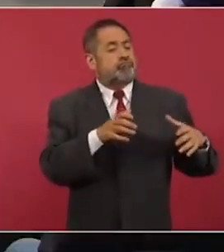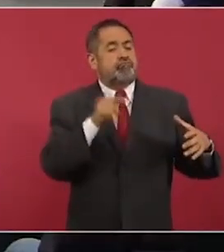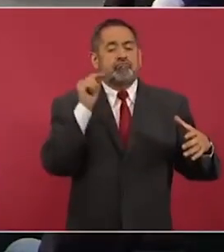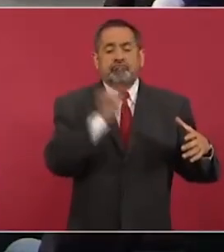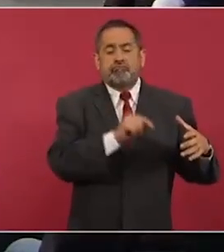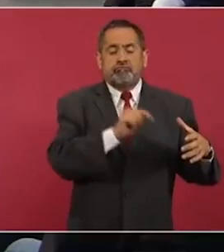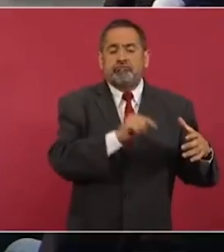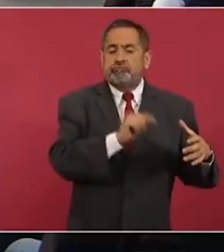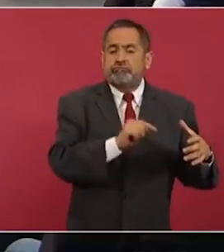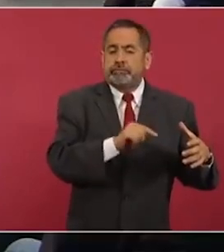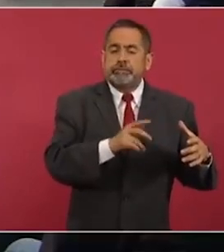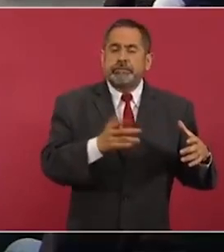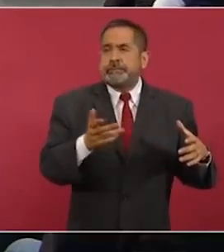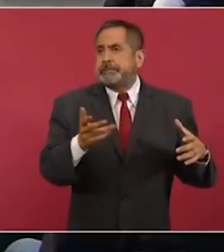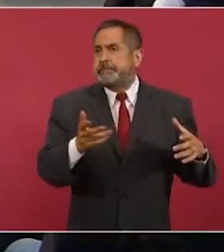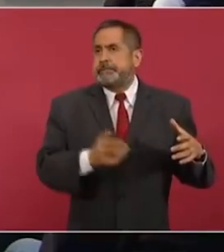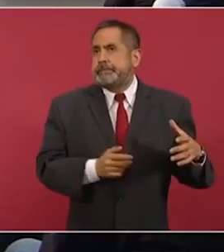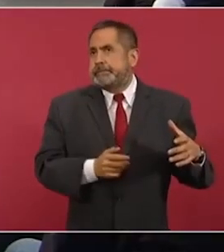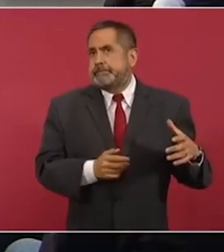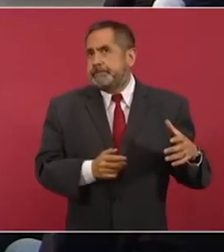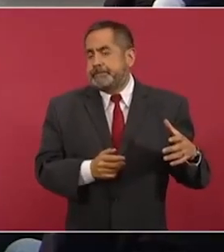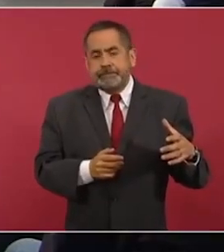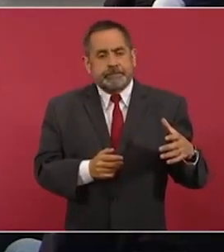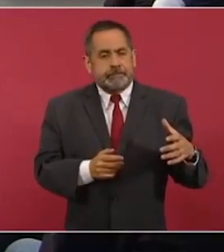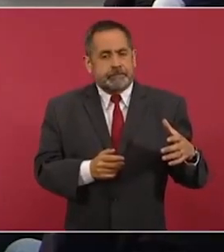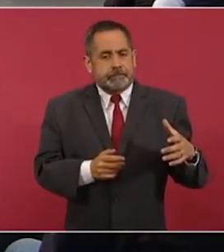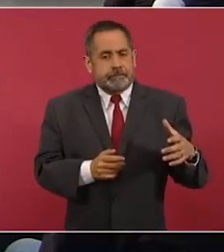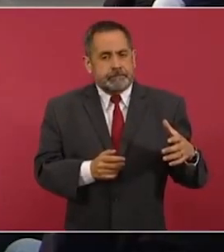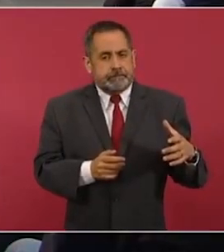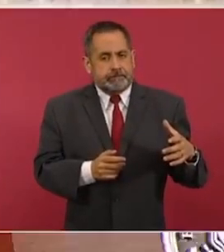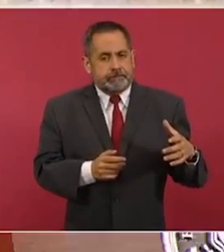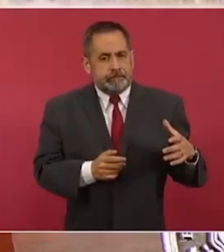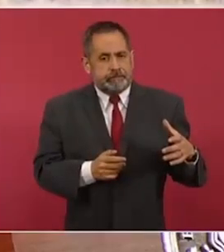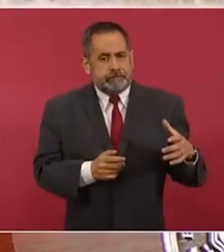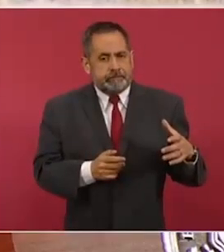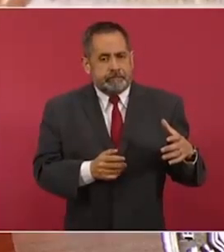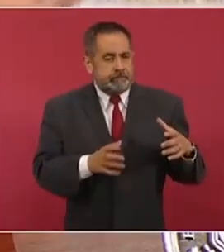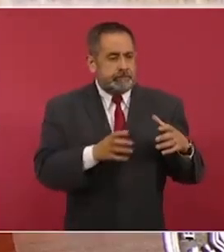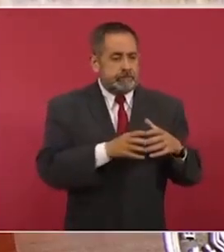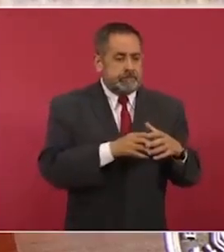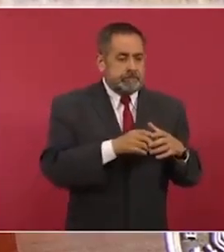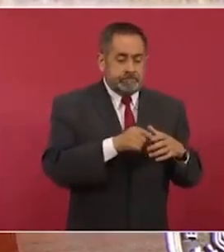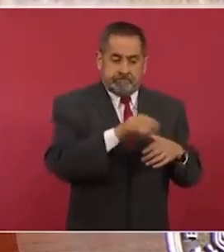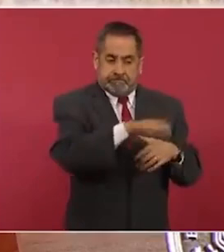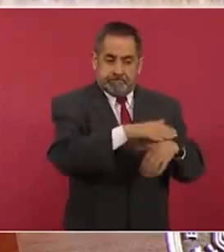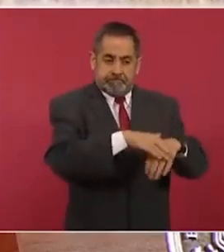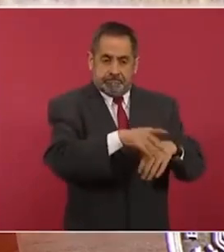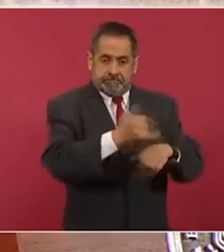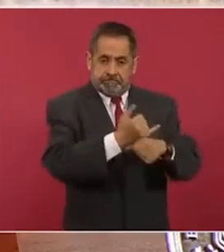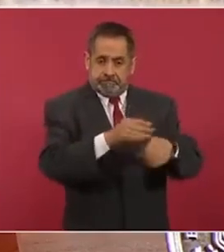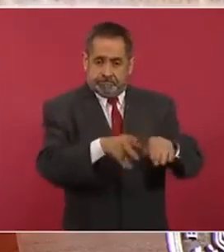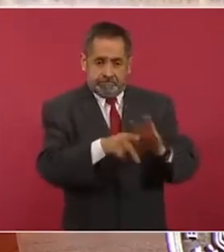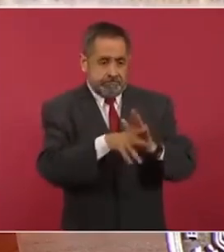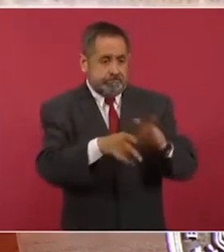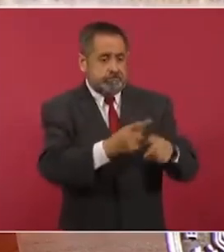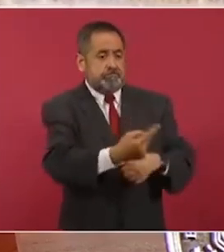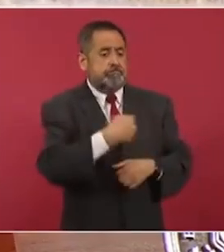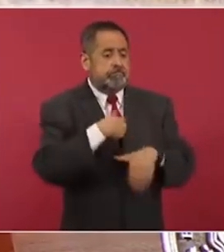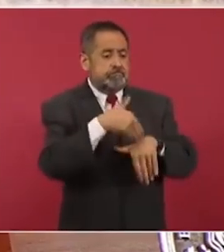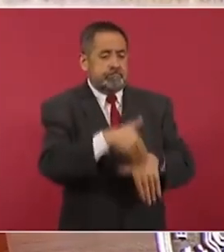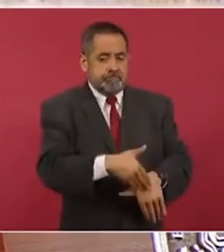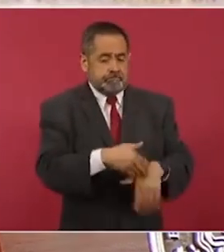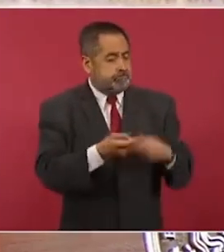una prensa o medios de información al servicio